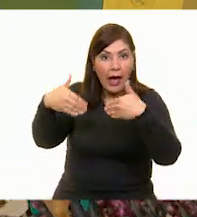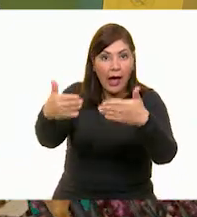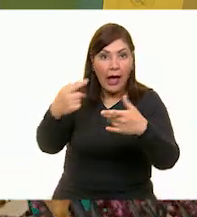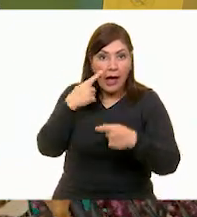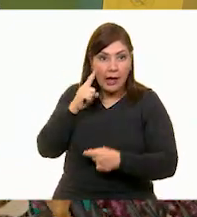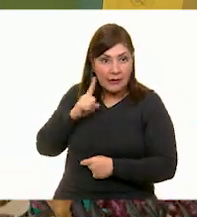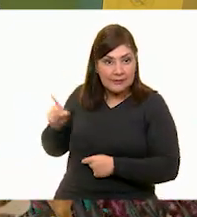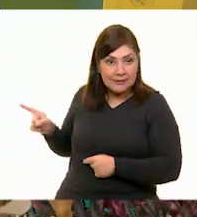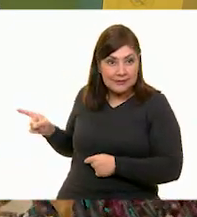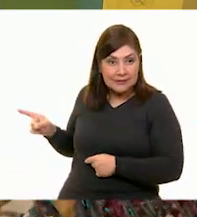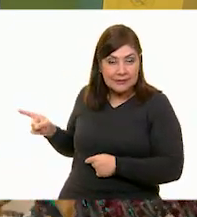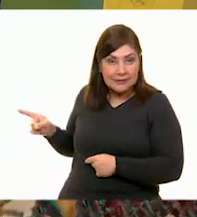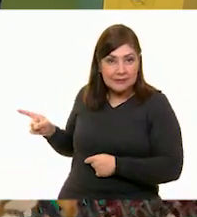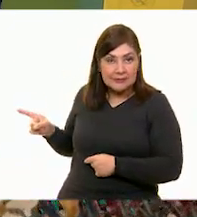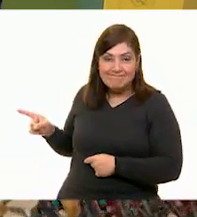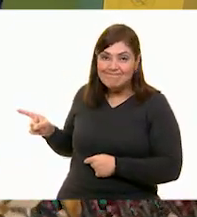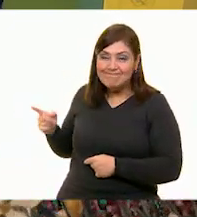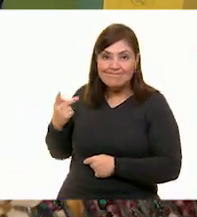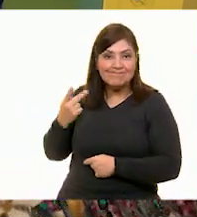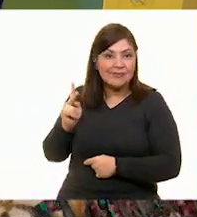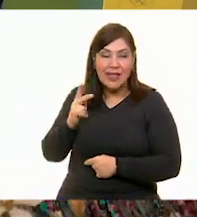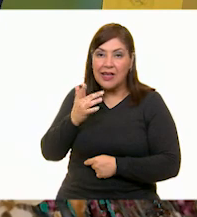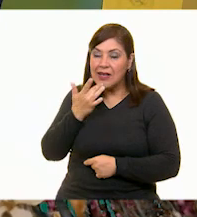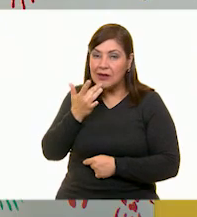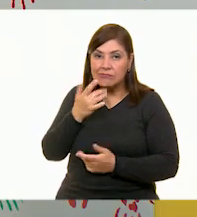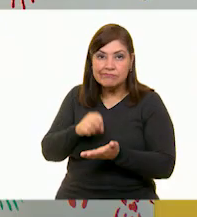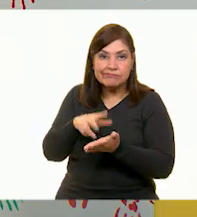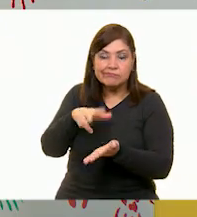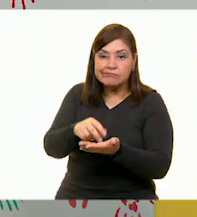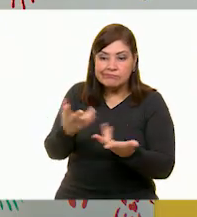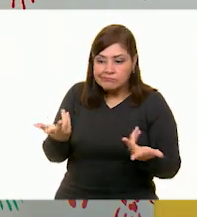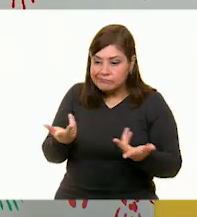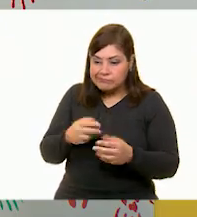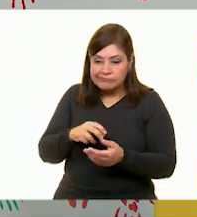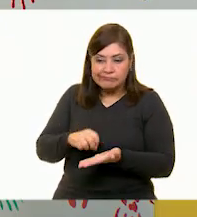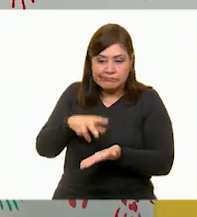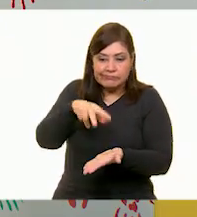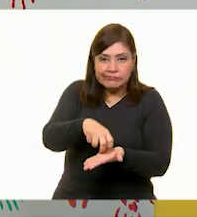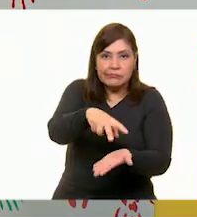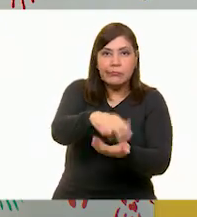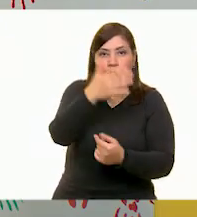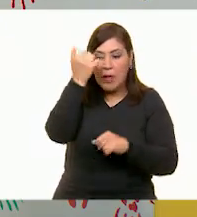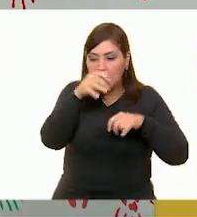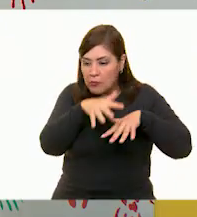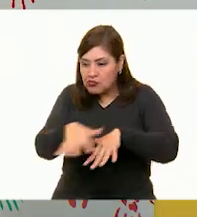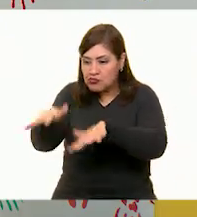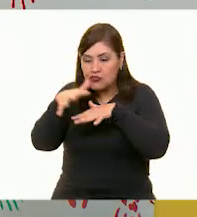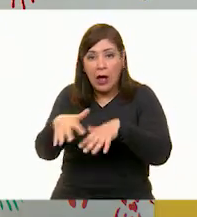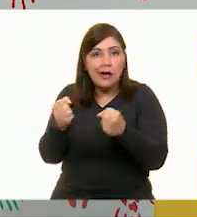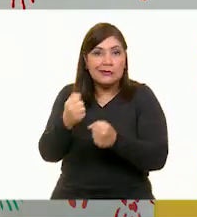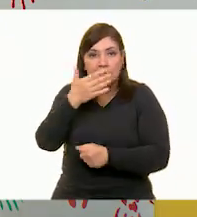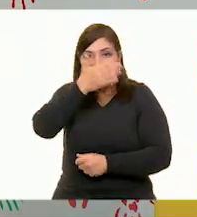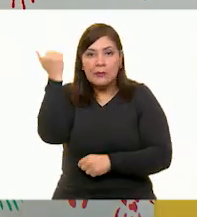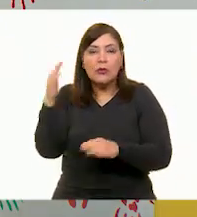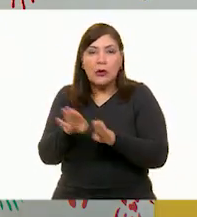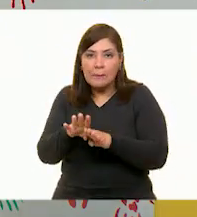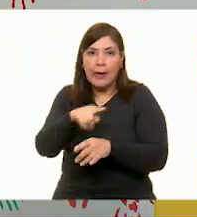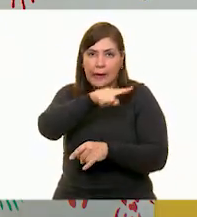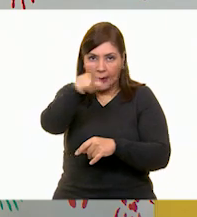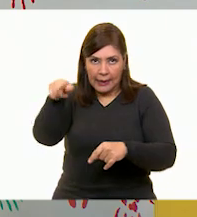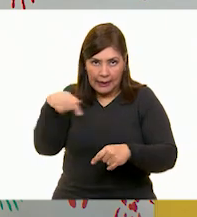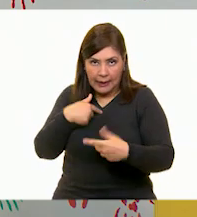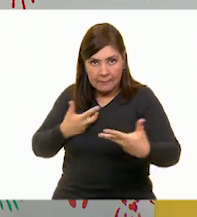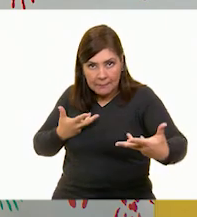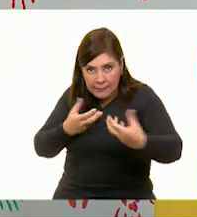a cruzar. Pues, no sabe cómo, ¿verdad? Precisamente por esta fuerza. Así que entre todas y todos, incluyendo niñas, niños y